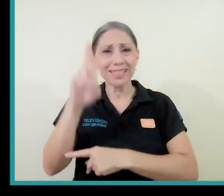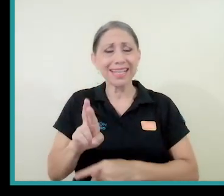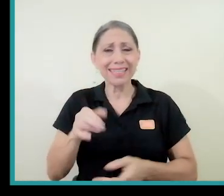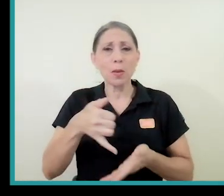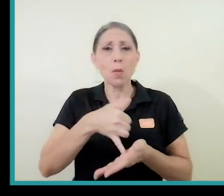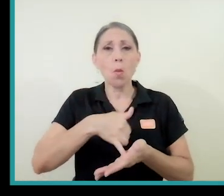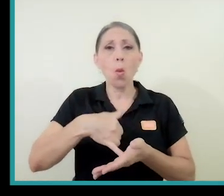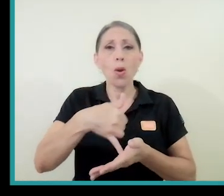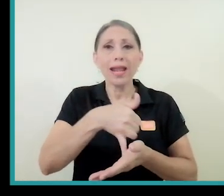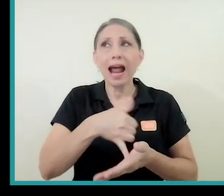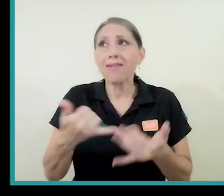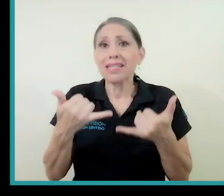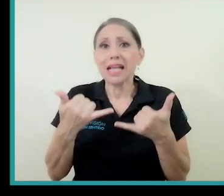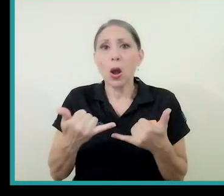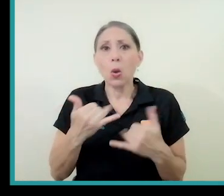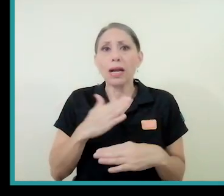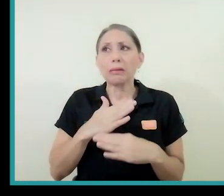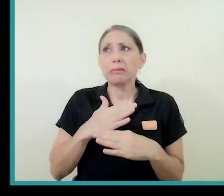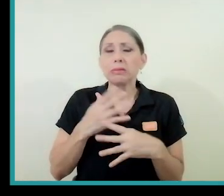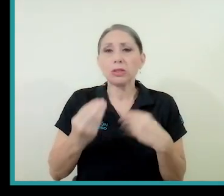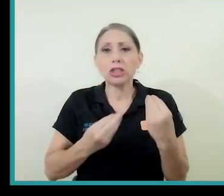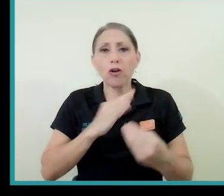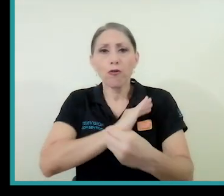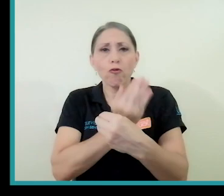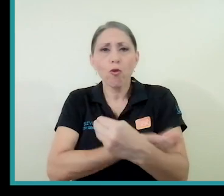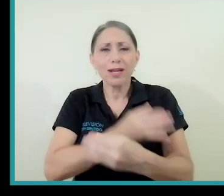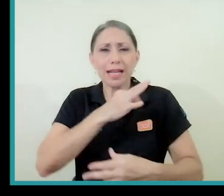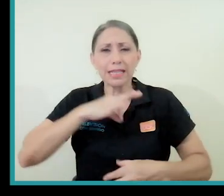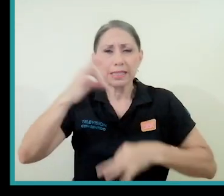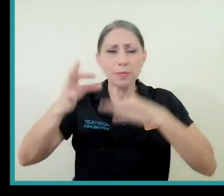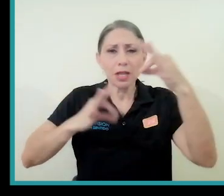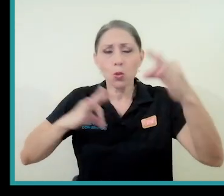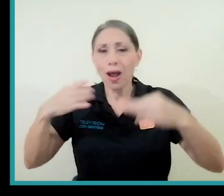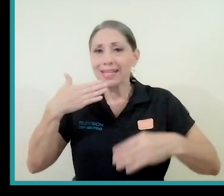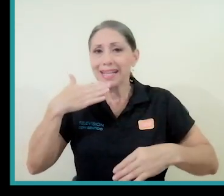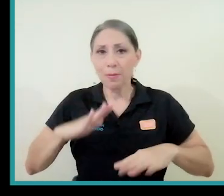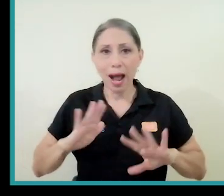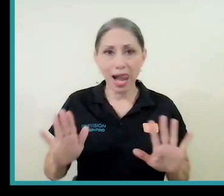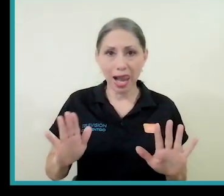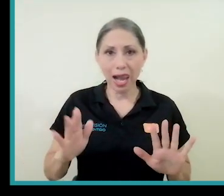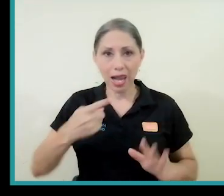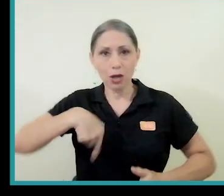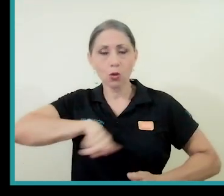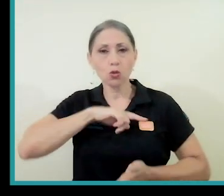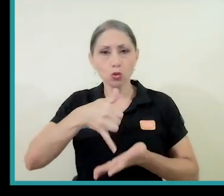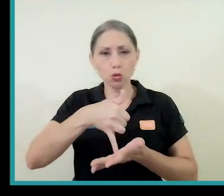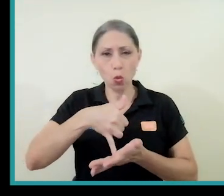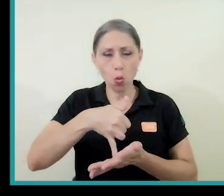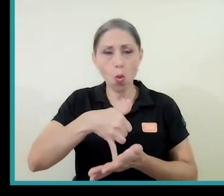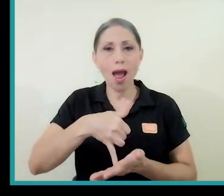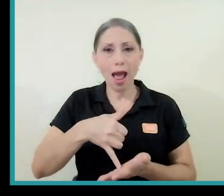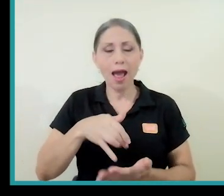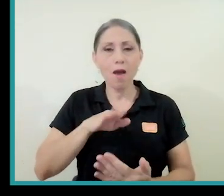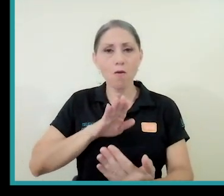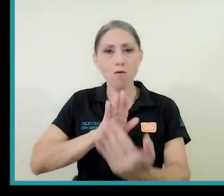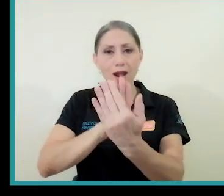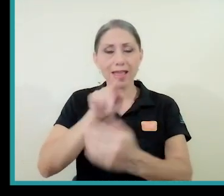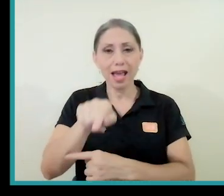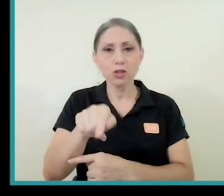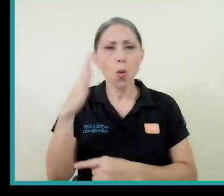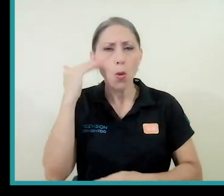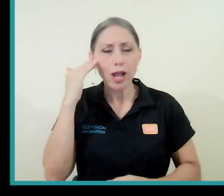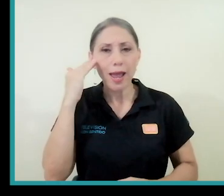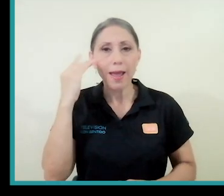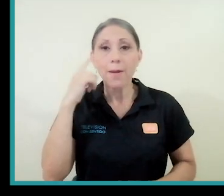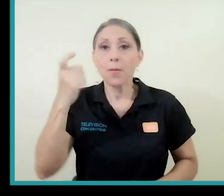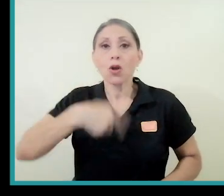vulnerables a fuerzas espirituales del mal, digamos, y siguiendo. ¿Por